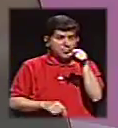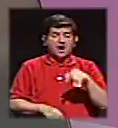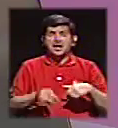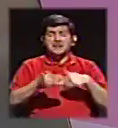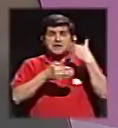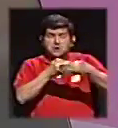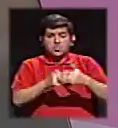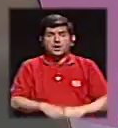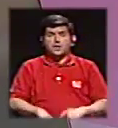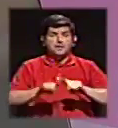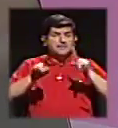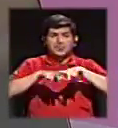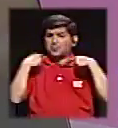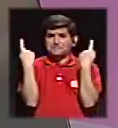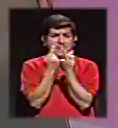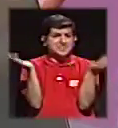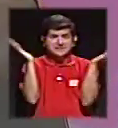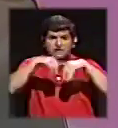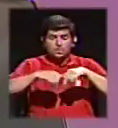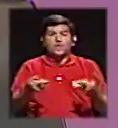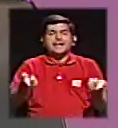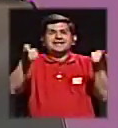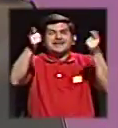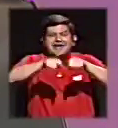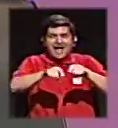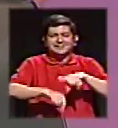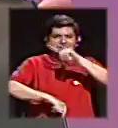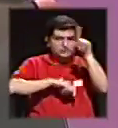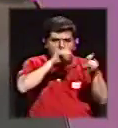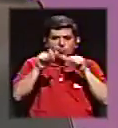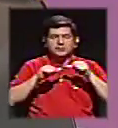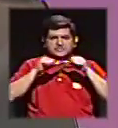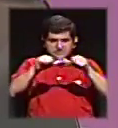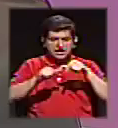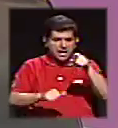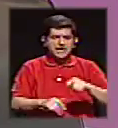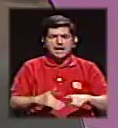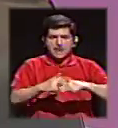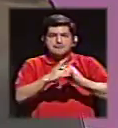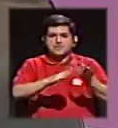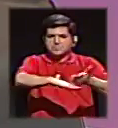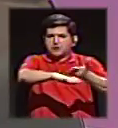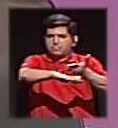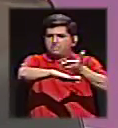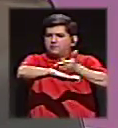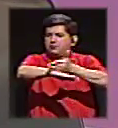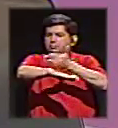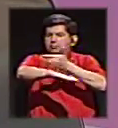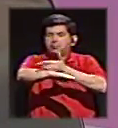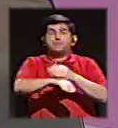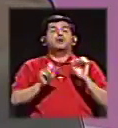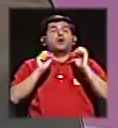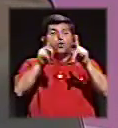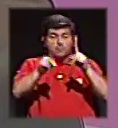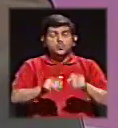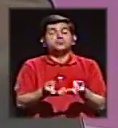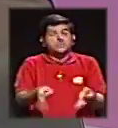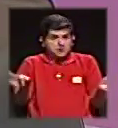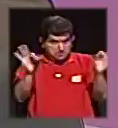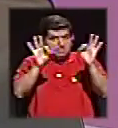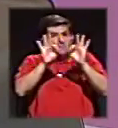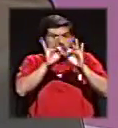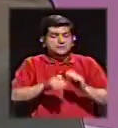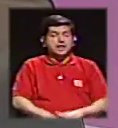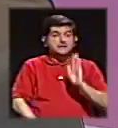partido. Es decir, si en el eventual caso de que las encuestas sigan y él empiece a crecer, que es una gran posibilidad porque